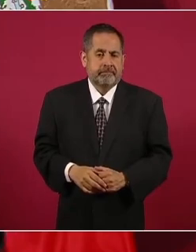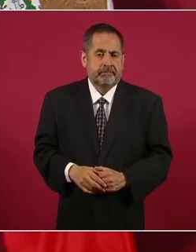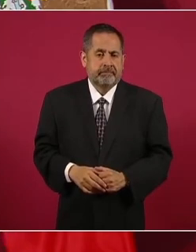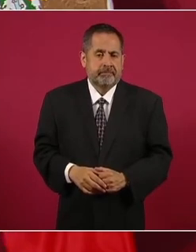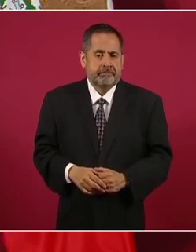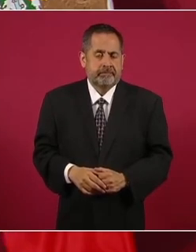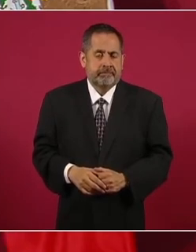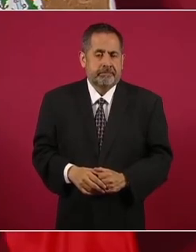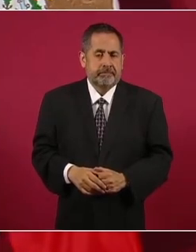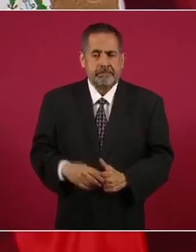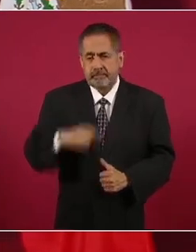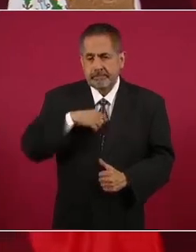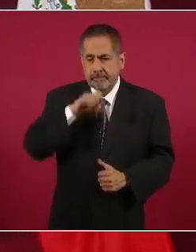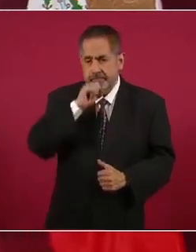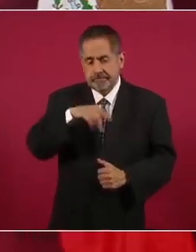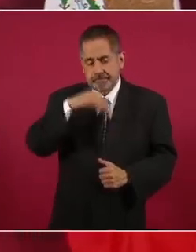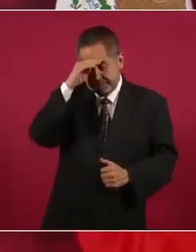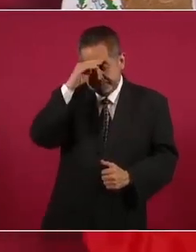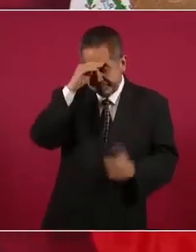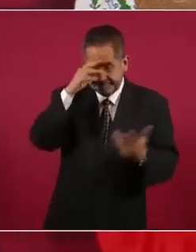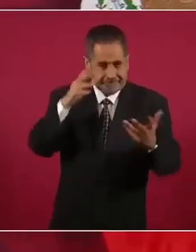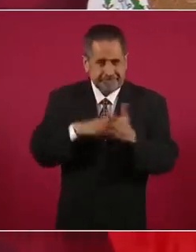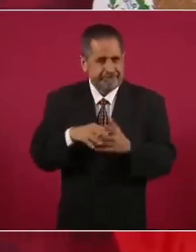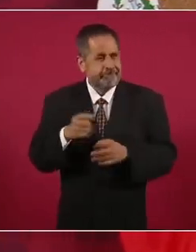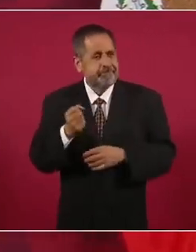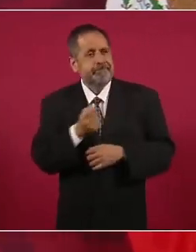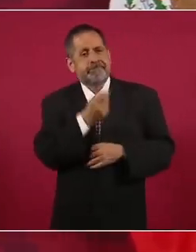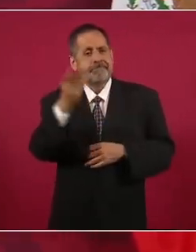Y me llama también mucho la atención que los gobernadores